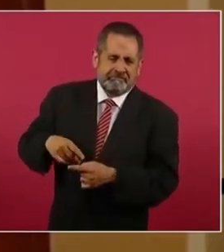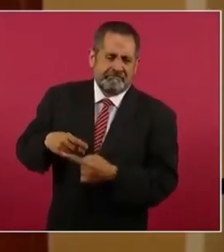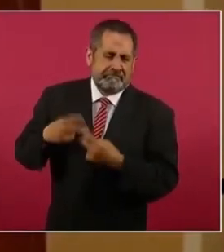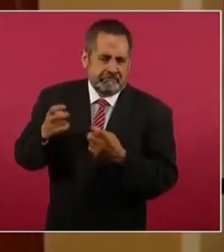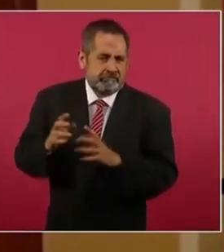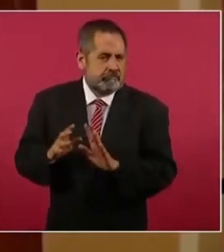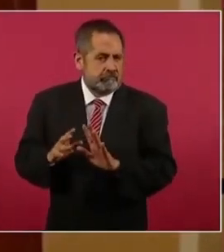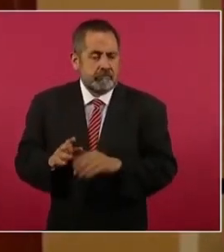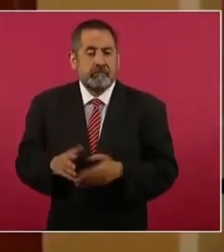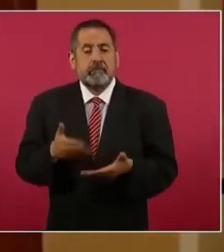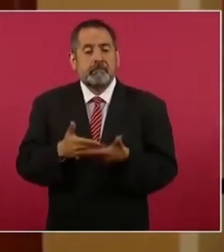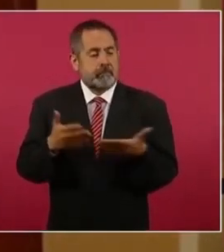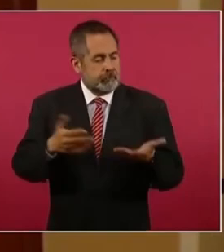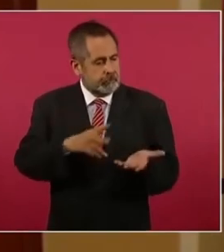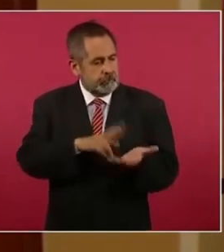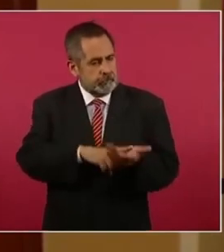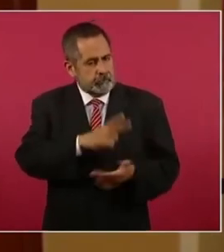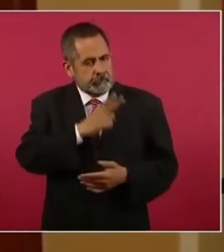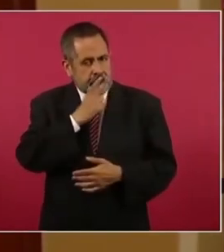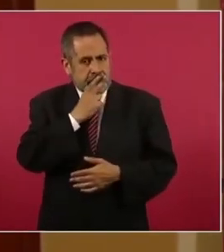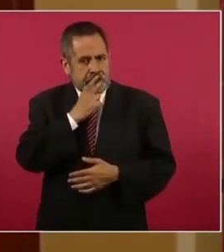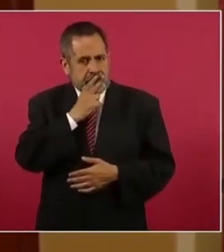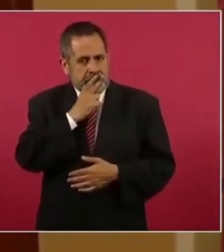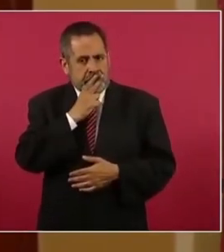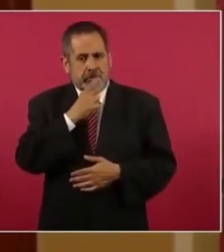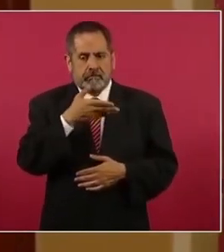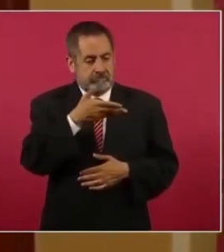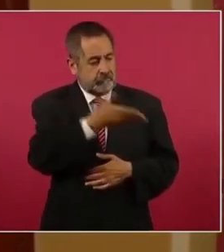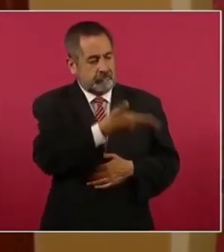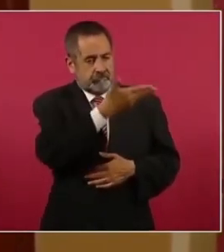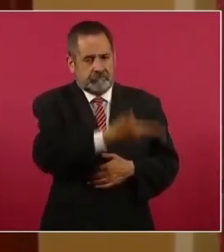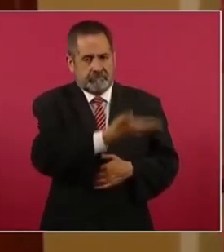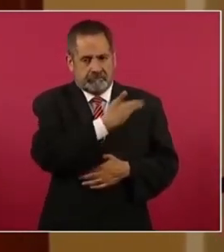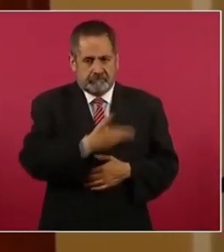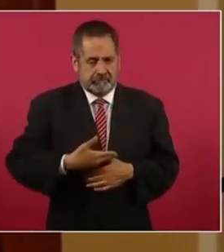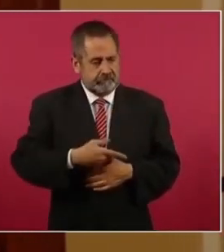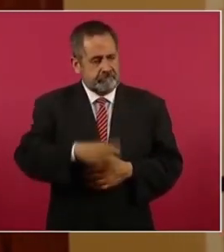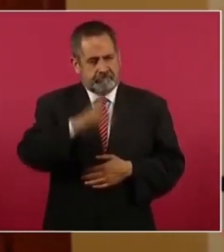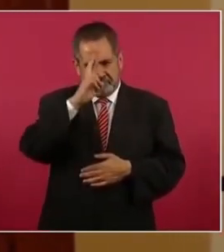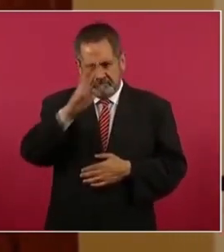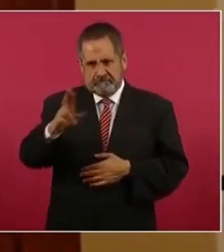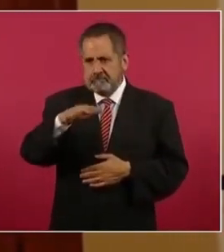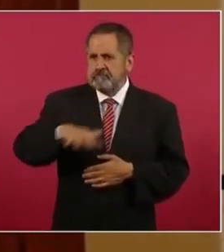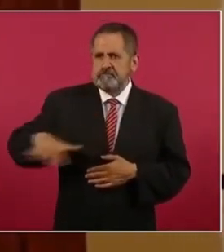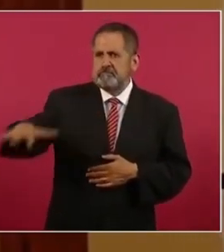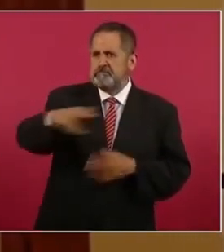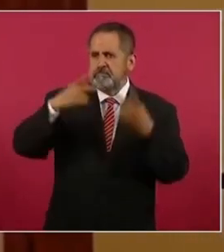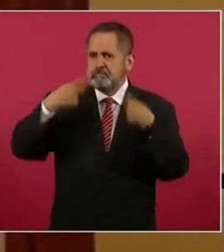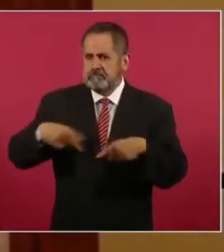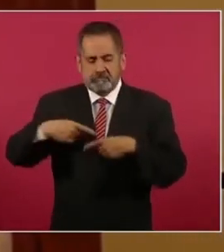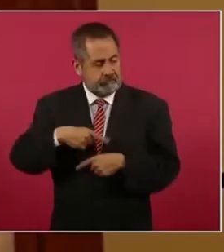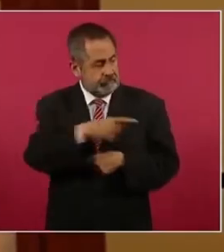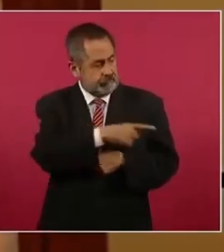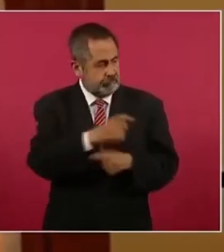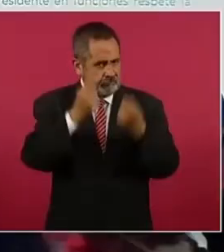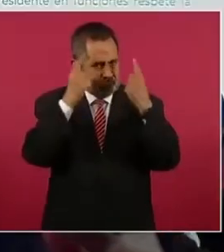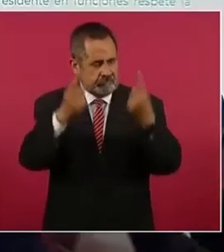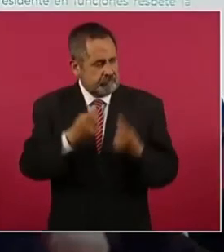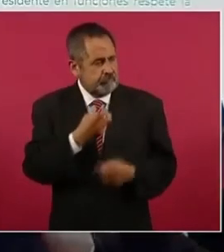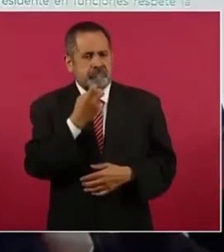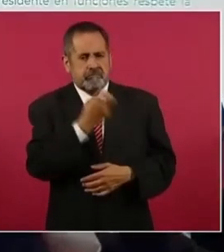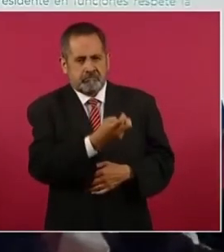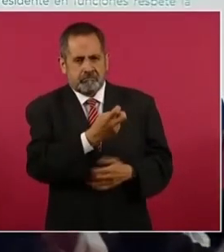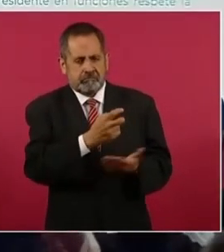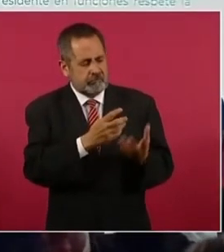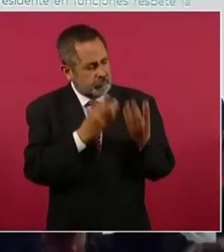valoramos el que el presidente en funciones respete la voluntad del pueblo por eso